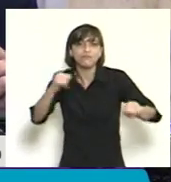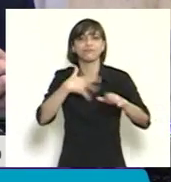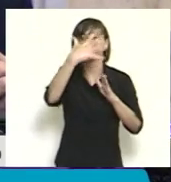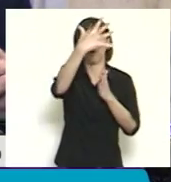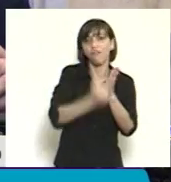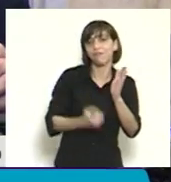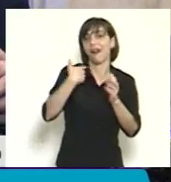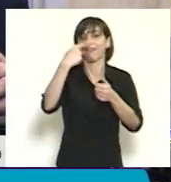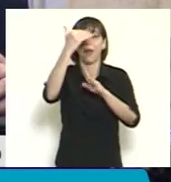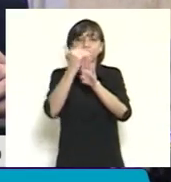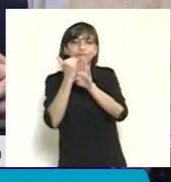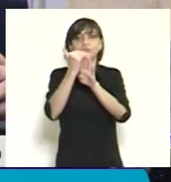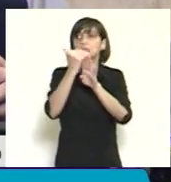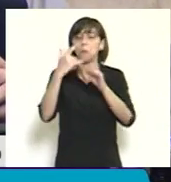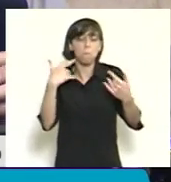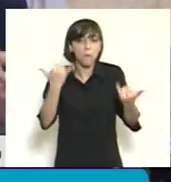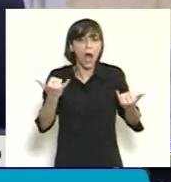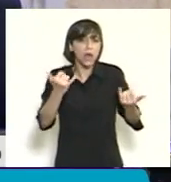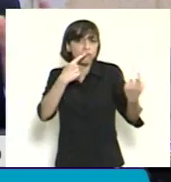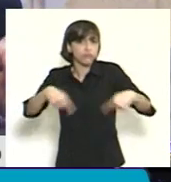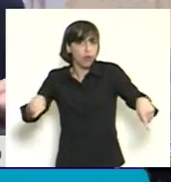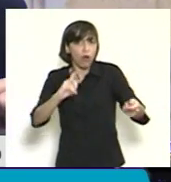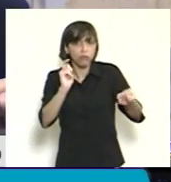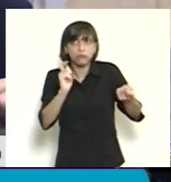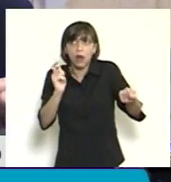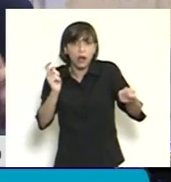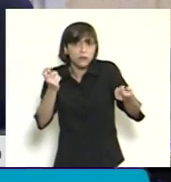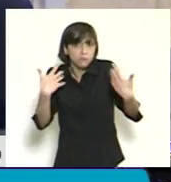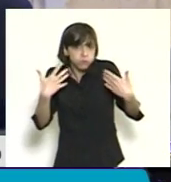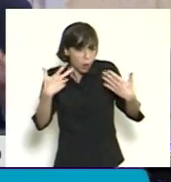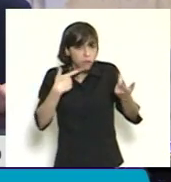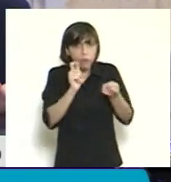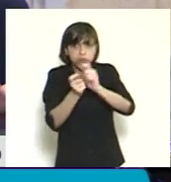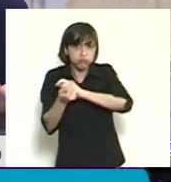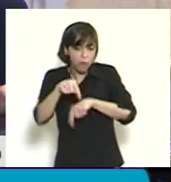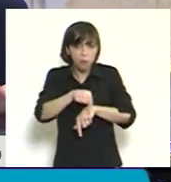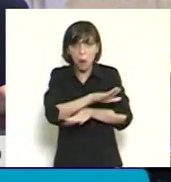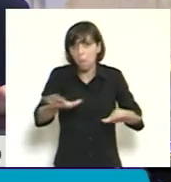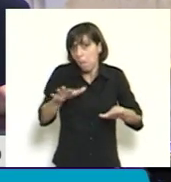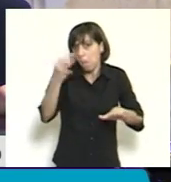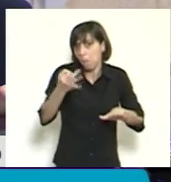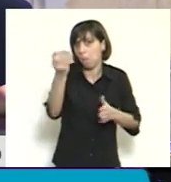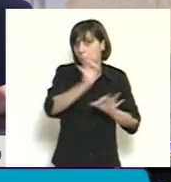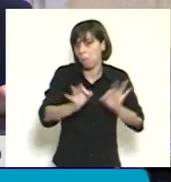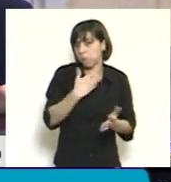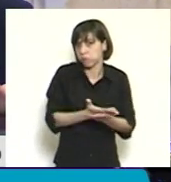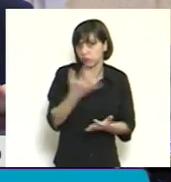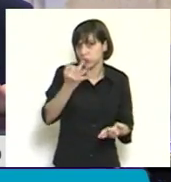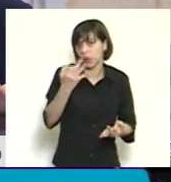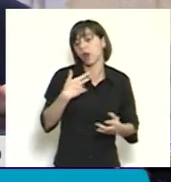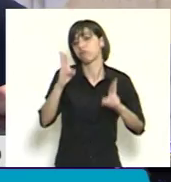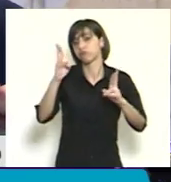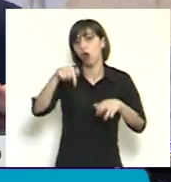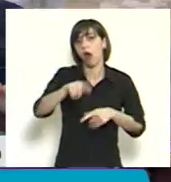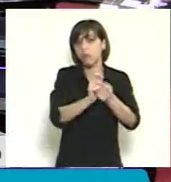verían en algún tanto impedidos con esto. Así que sugerimos y ojalá con el deseo de que puedan ser incorporadas estas